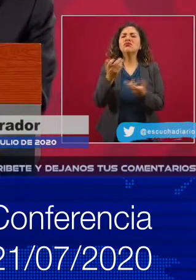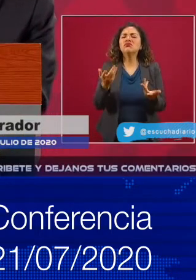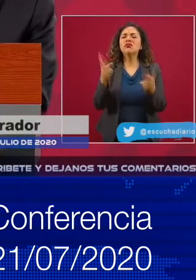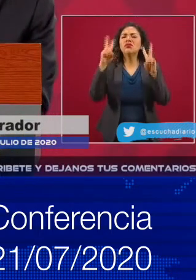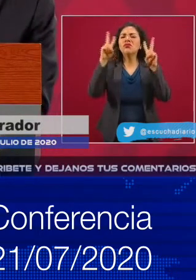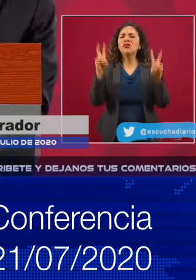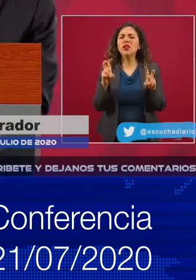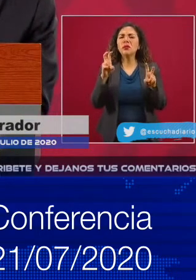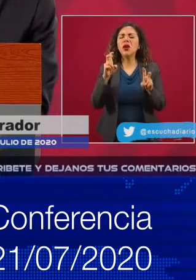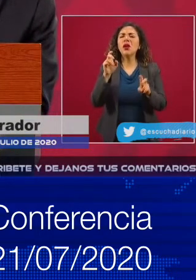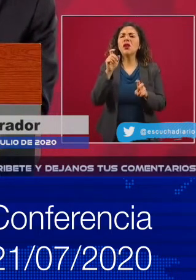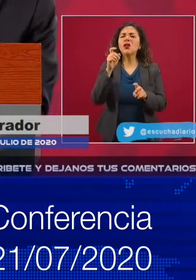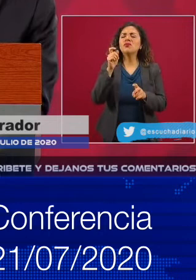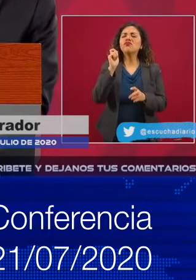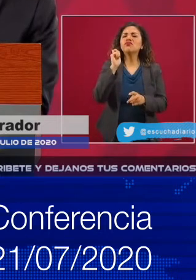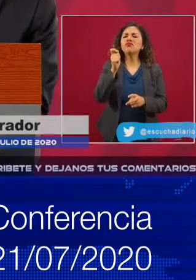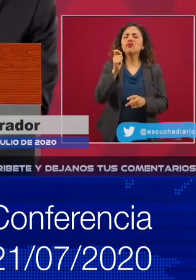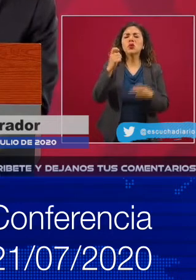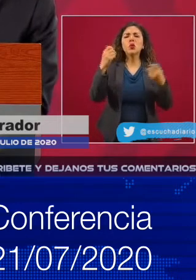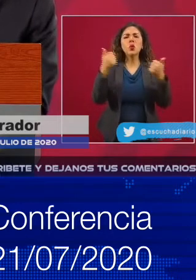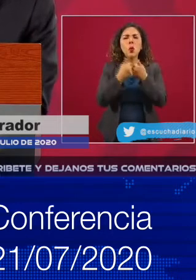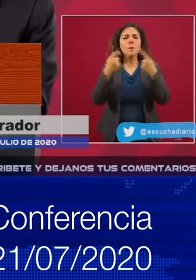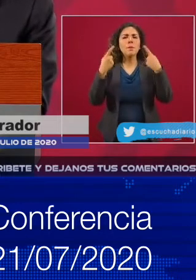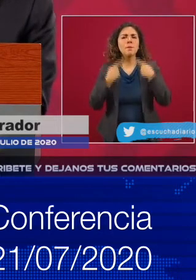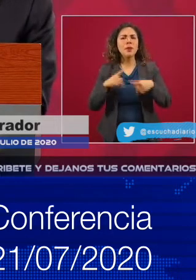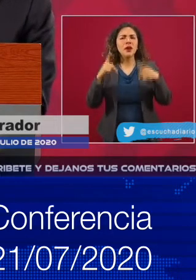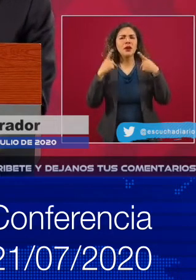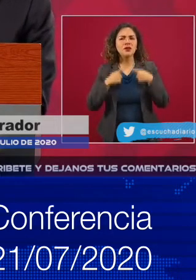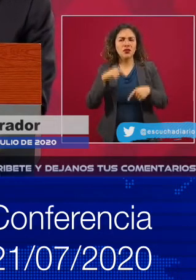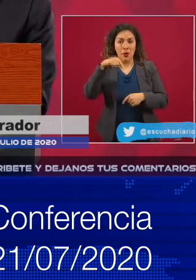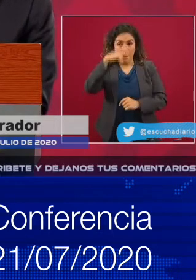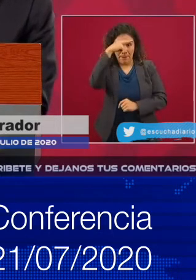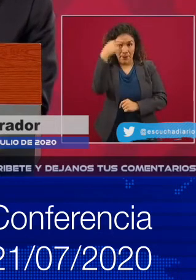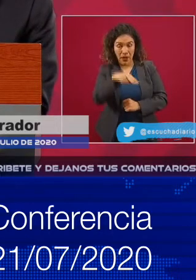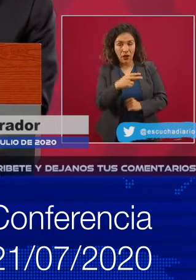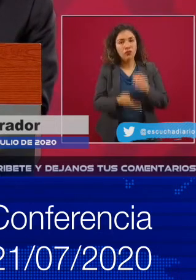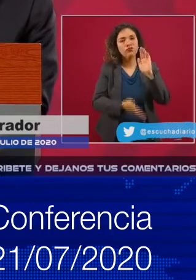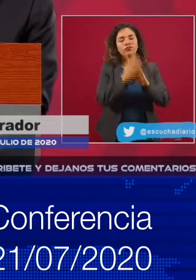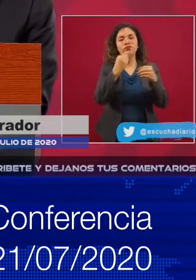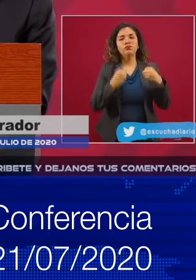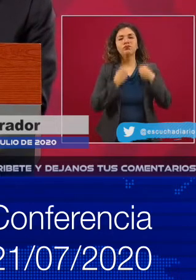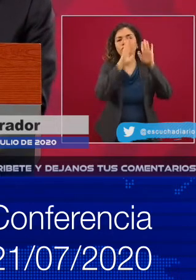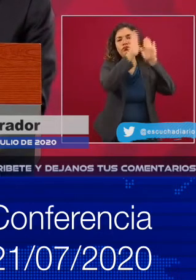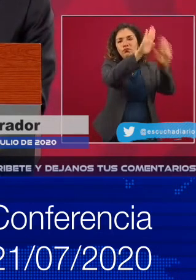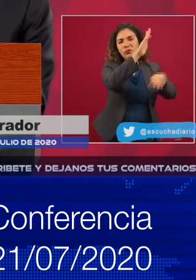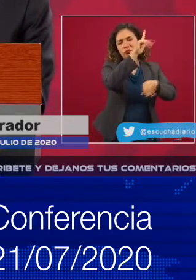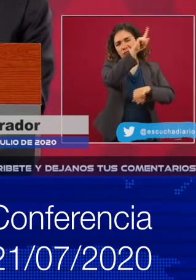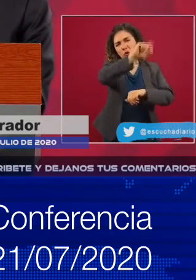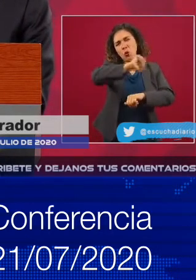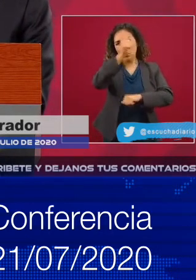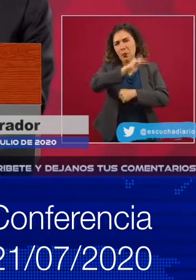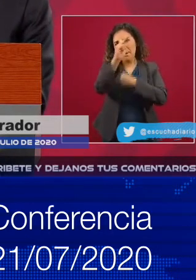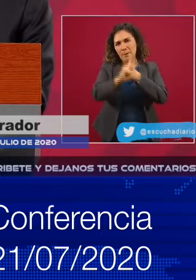de nuestros paisanos en el extranjero Y